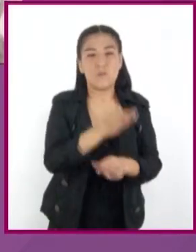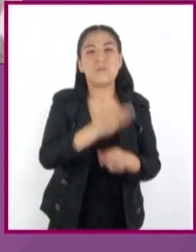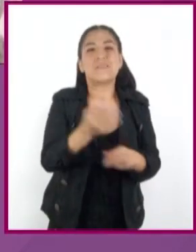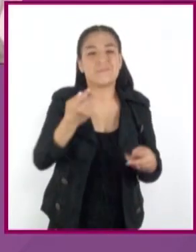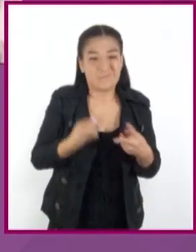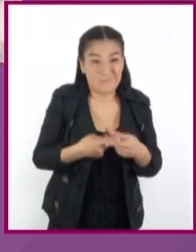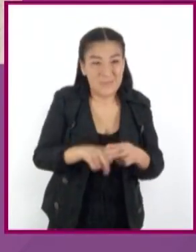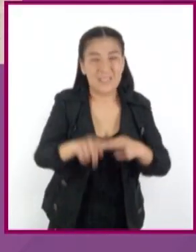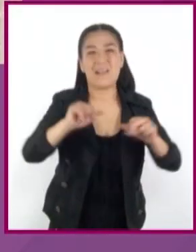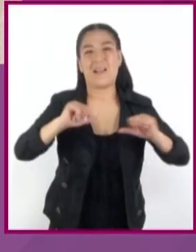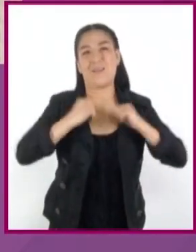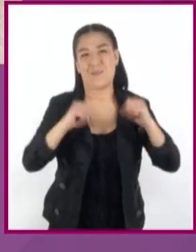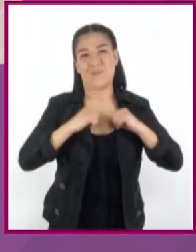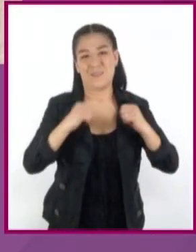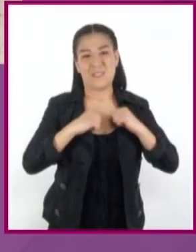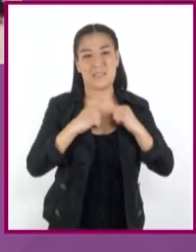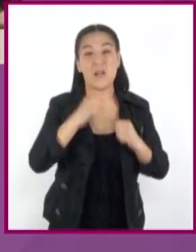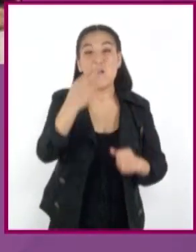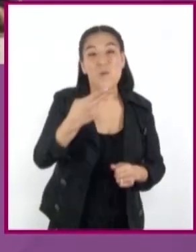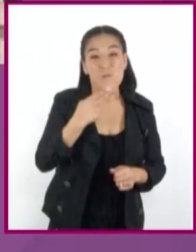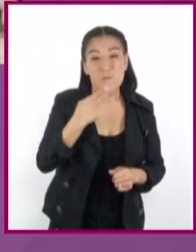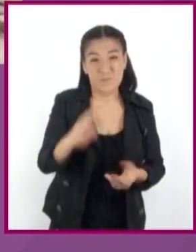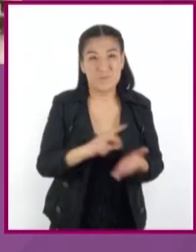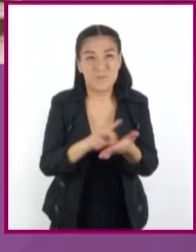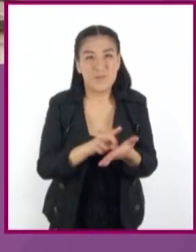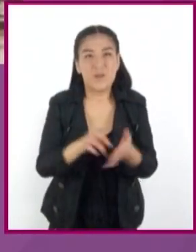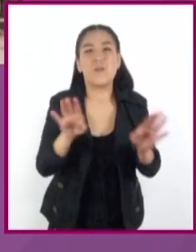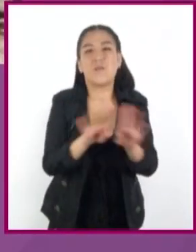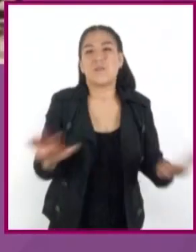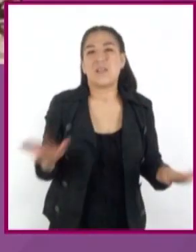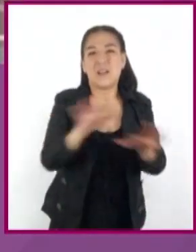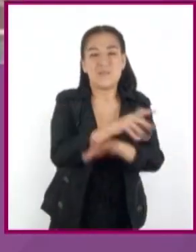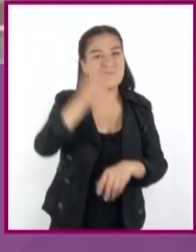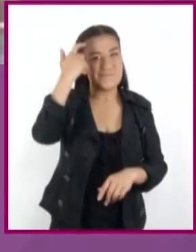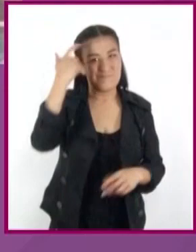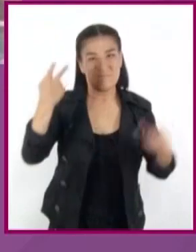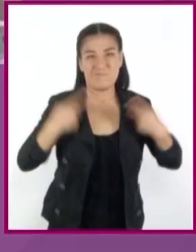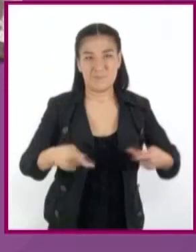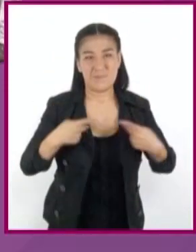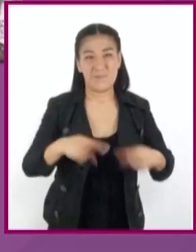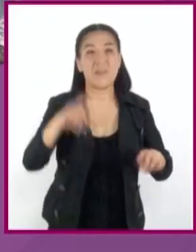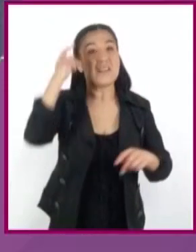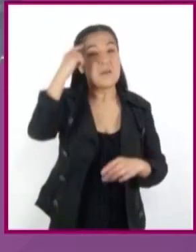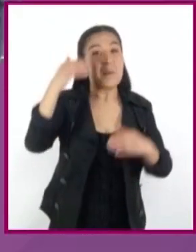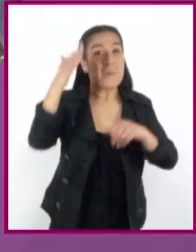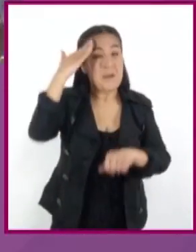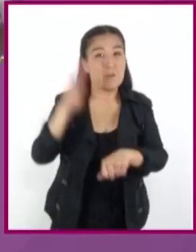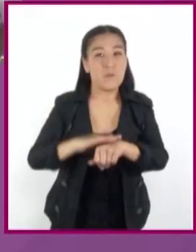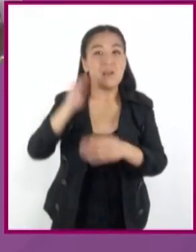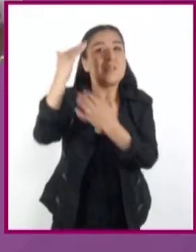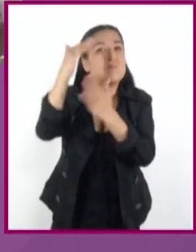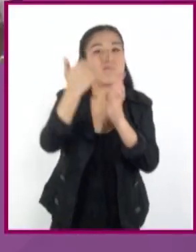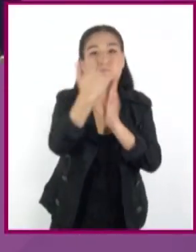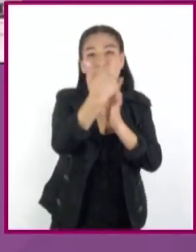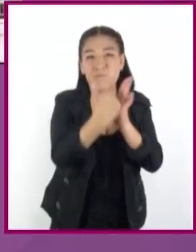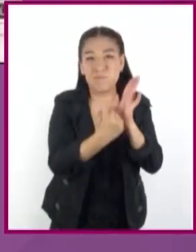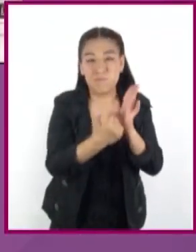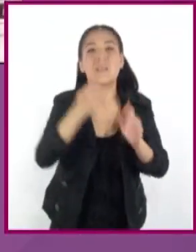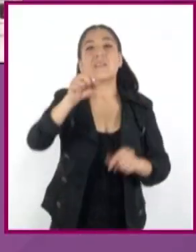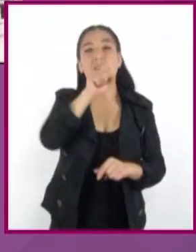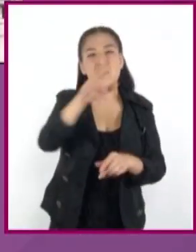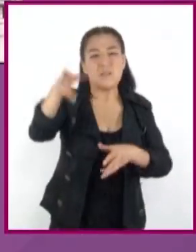durante la adolescencia. El consumo de drogas cambia la conducta de las personas, reduce la memoria y la capacidad de aprendizaje,